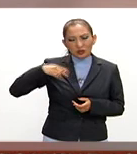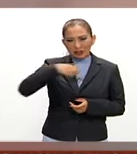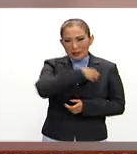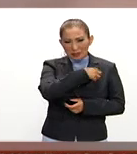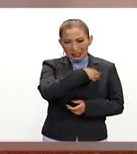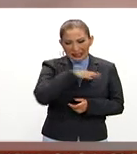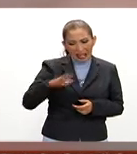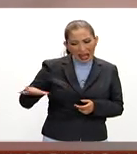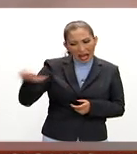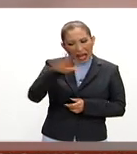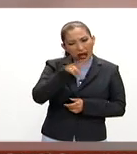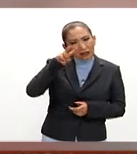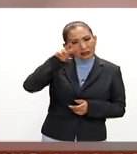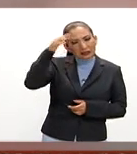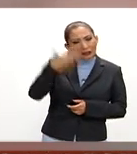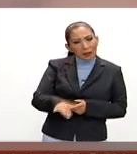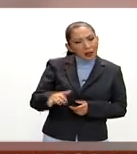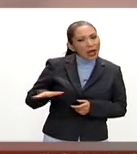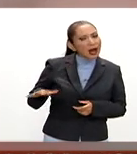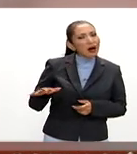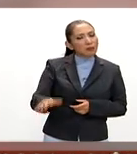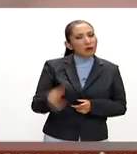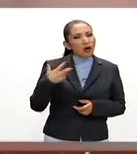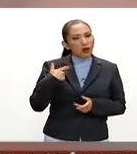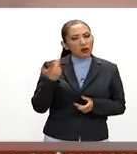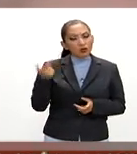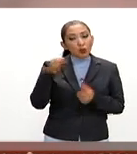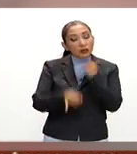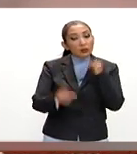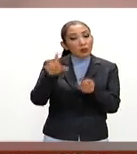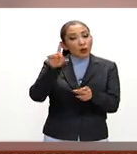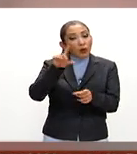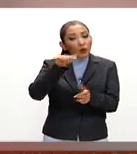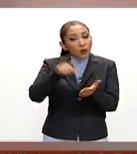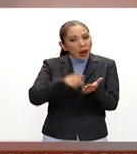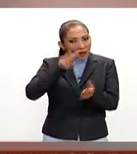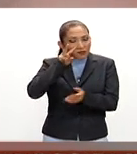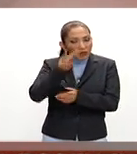tuvimos conocimiento que fue el único lugar donde se le vio.